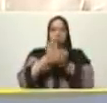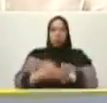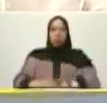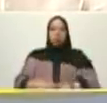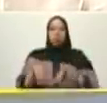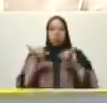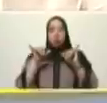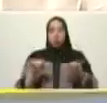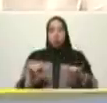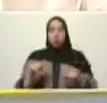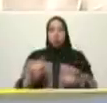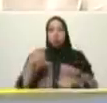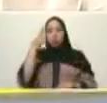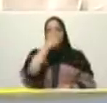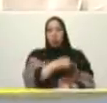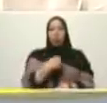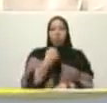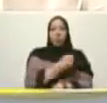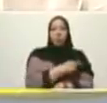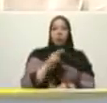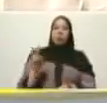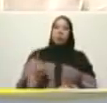mafias a los hospitales del país